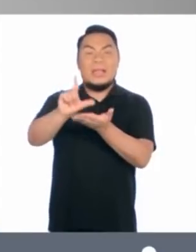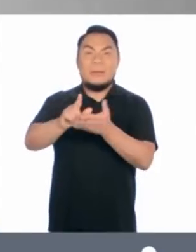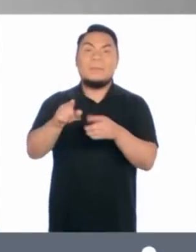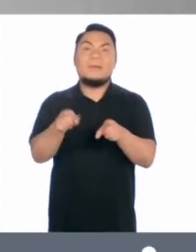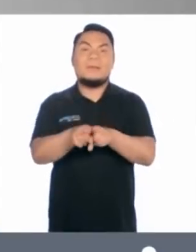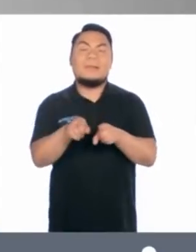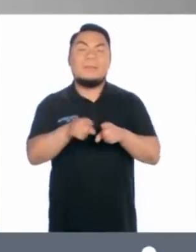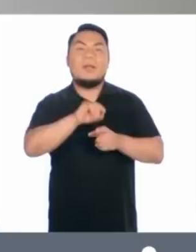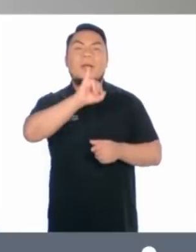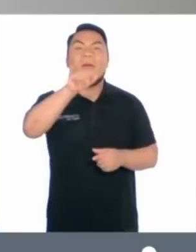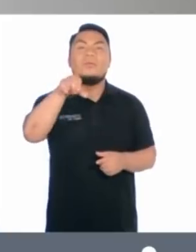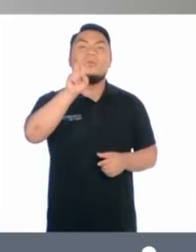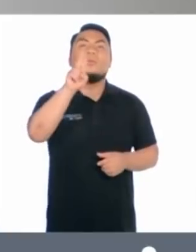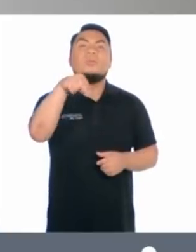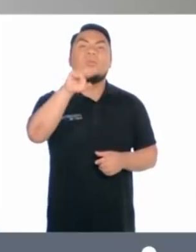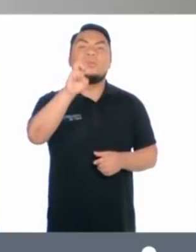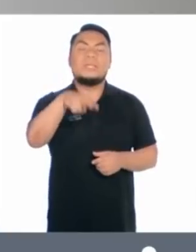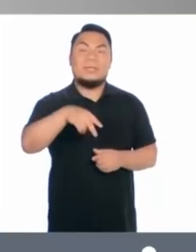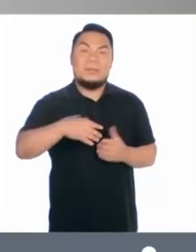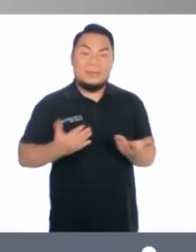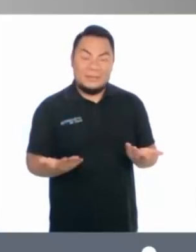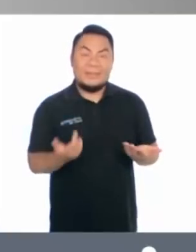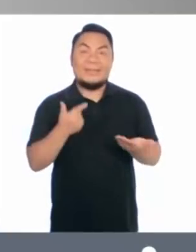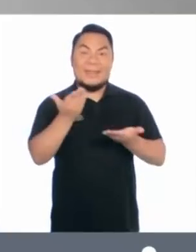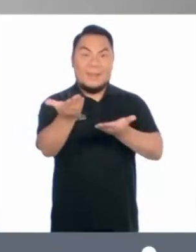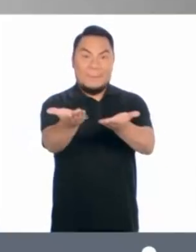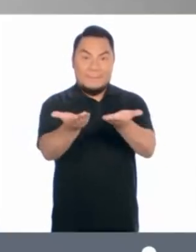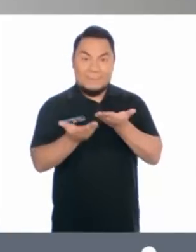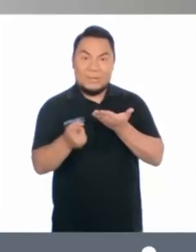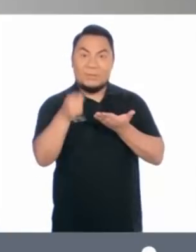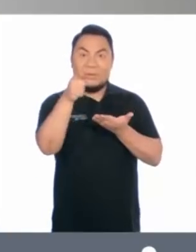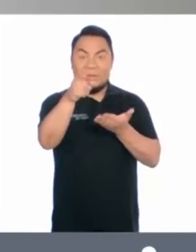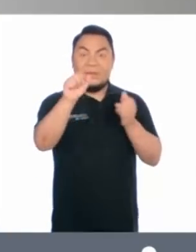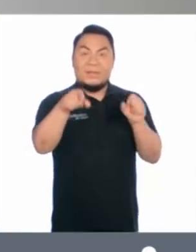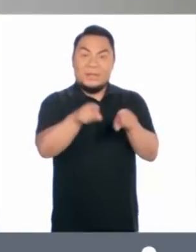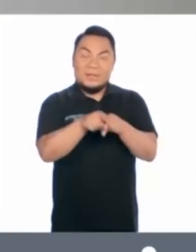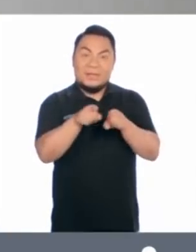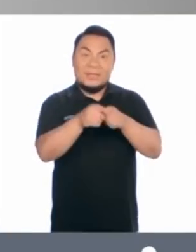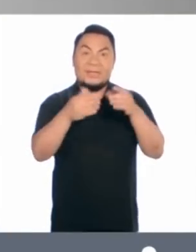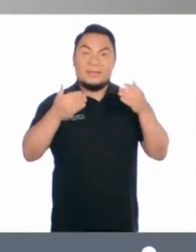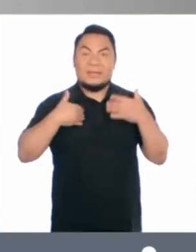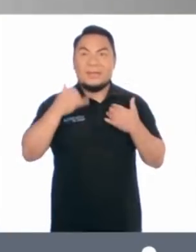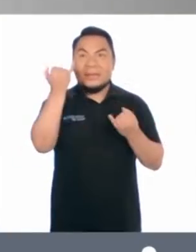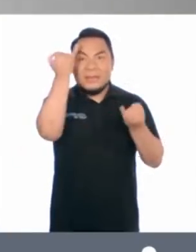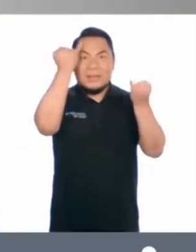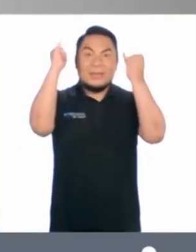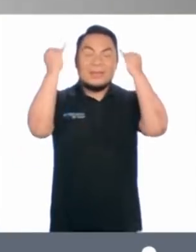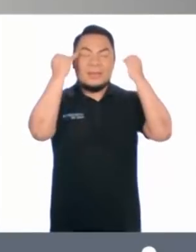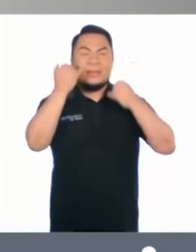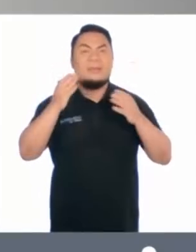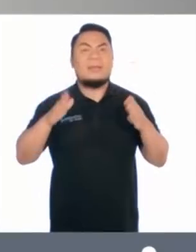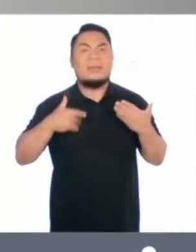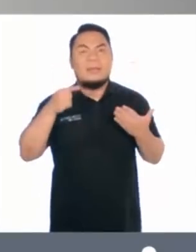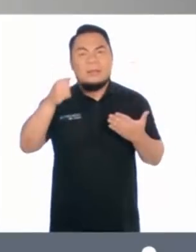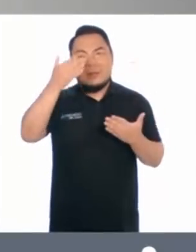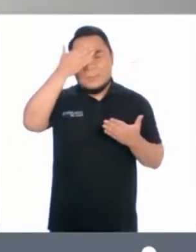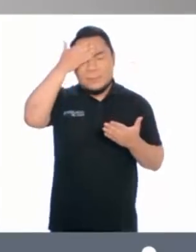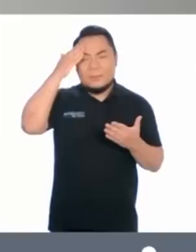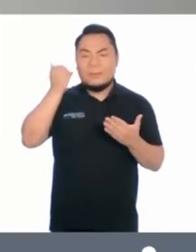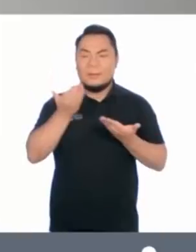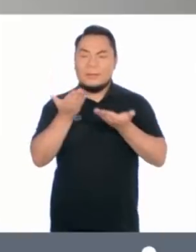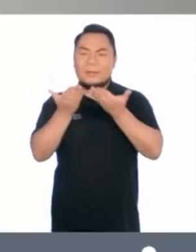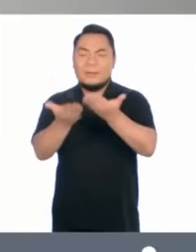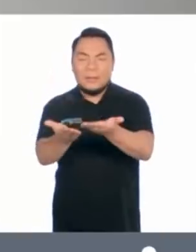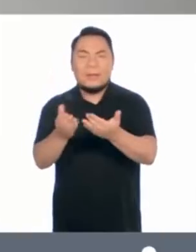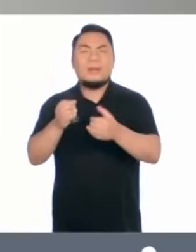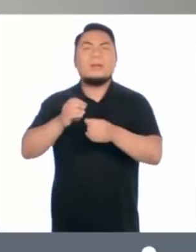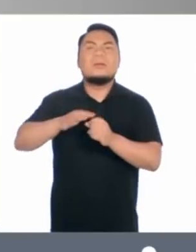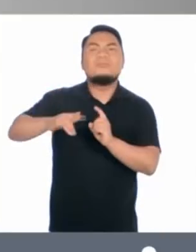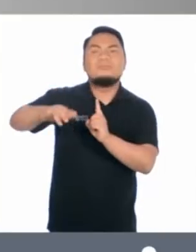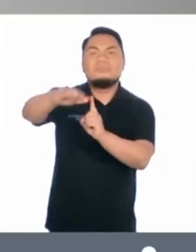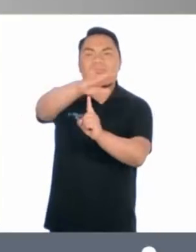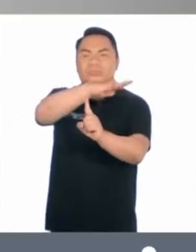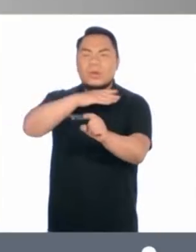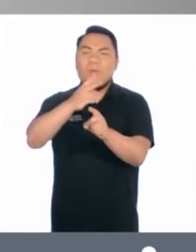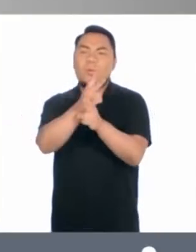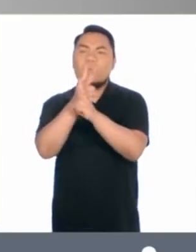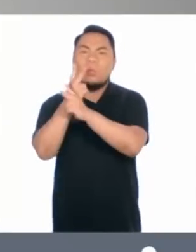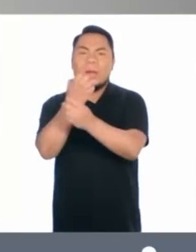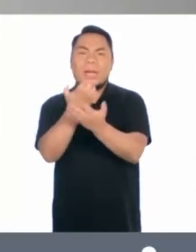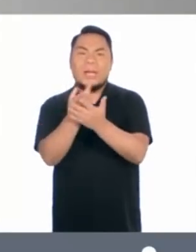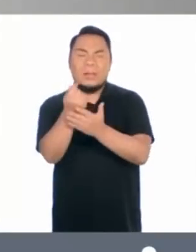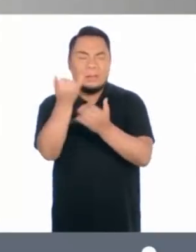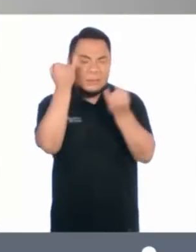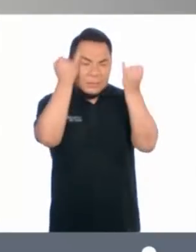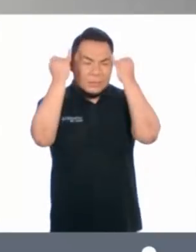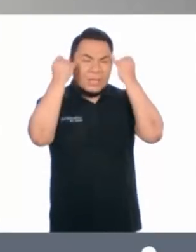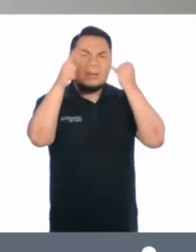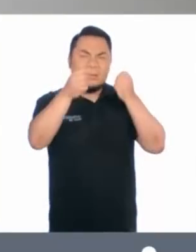Lima y también Junín. Así que les invito a que si ustedes también tengan una idea, que tengan un impacto social, ambiental y económico,